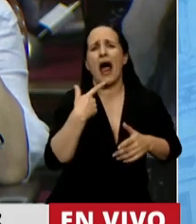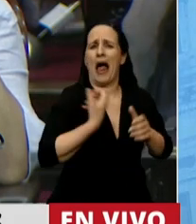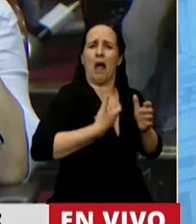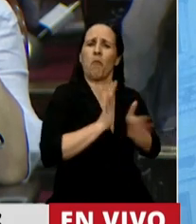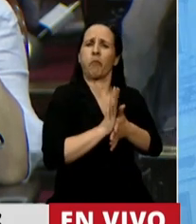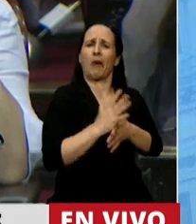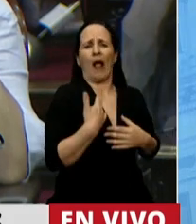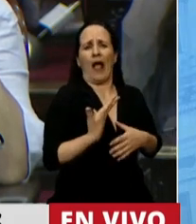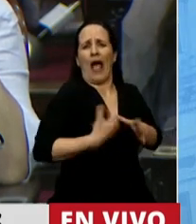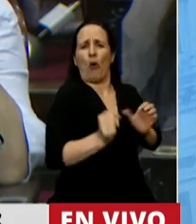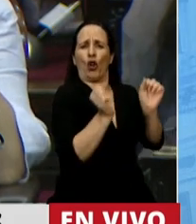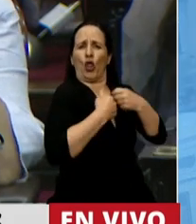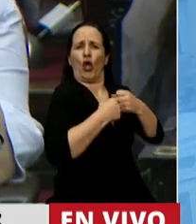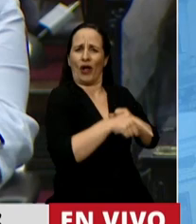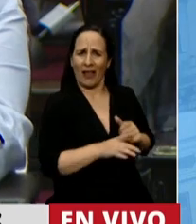clandestino.